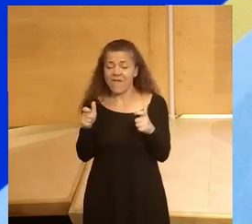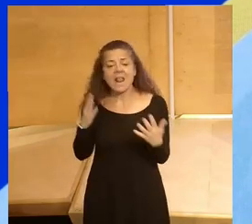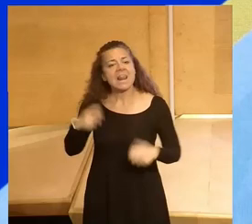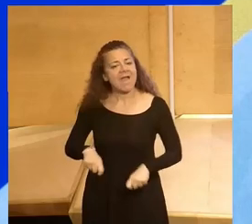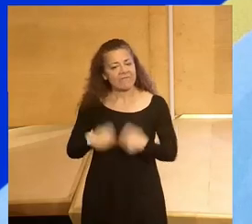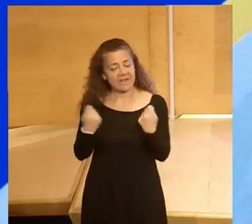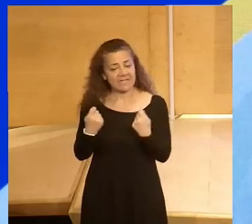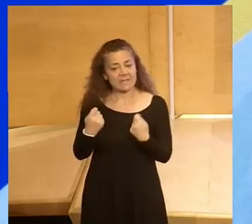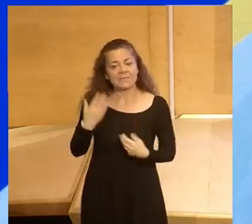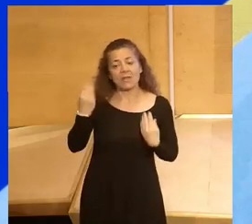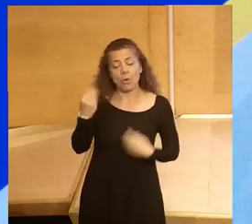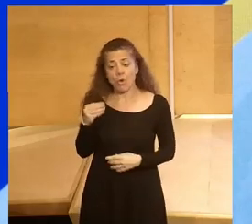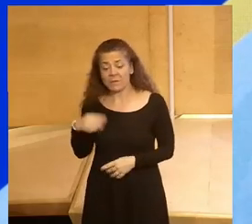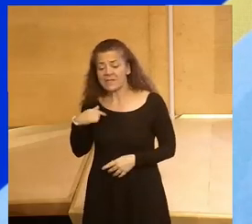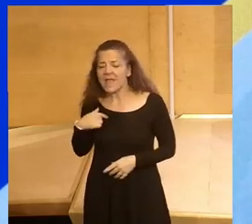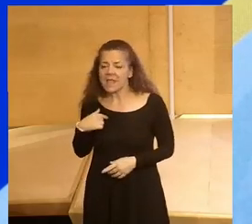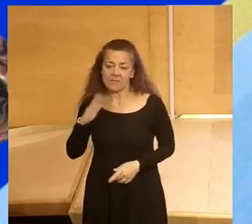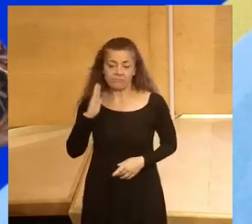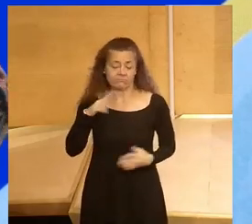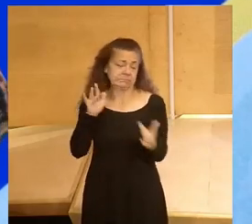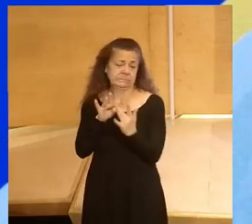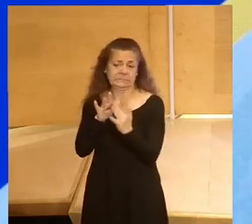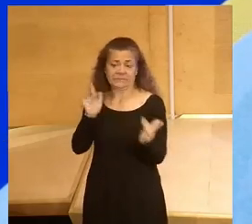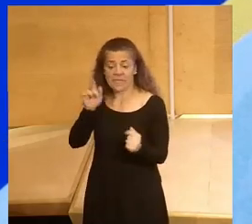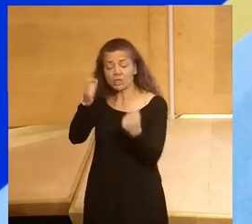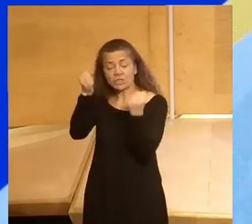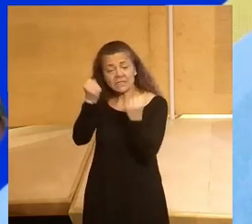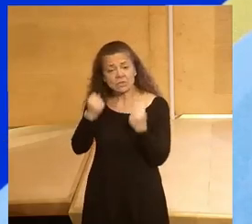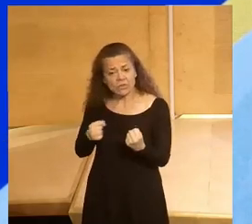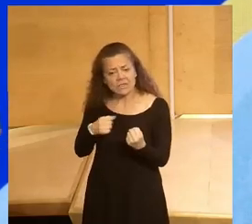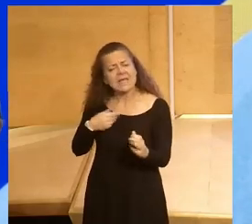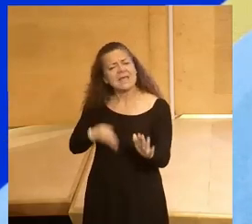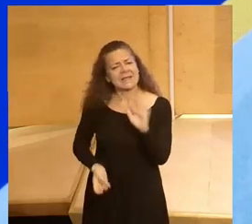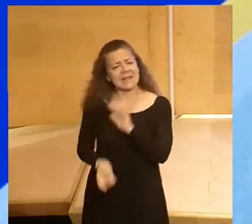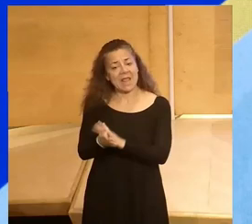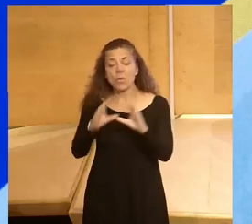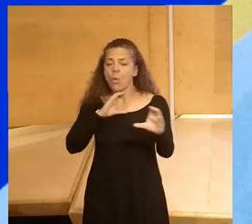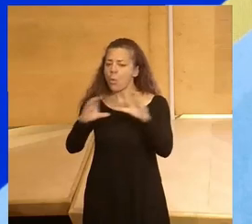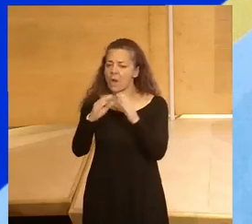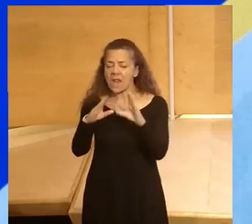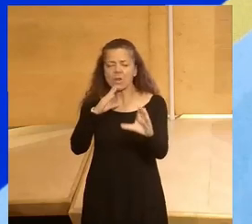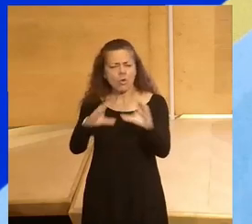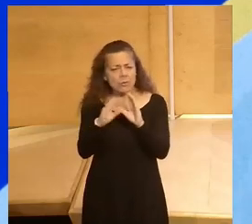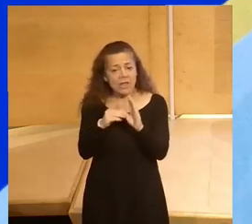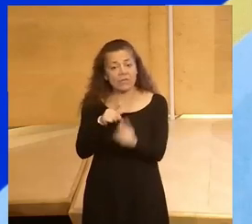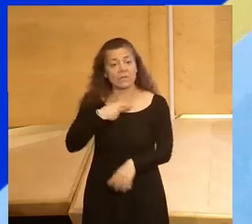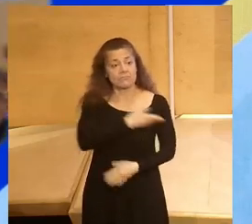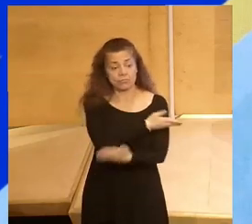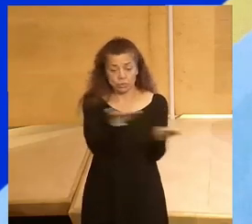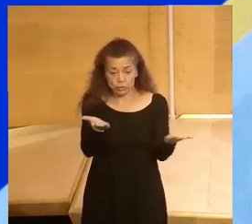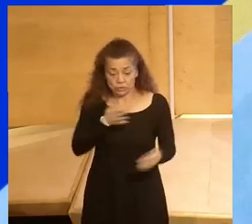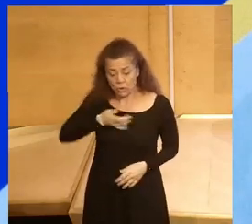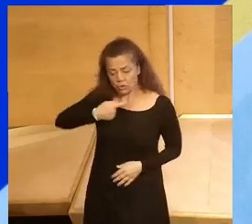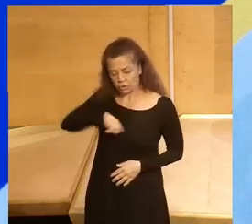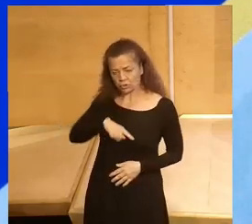intergeneracional y la desafección que existe con las instituciones, creando un canal de comunicación directo, horizontal, entre vosotros, nosotros y